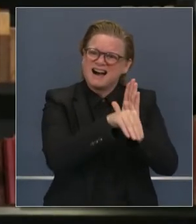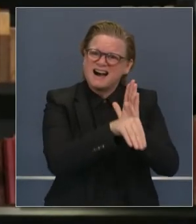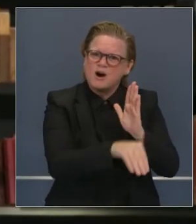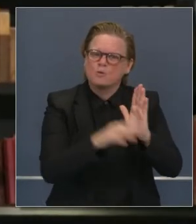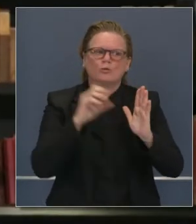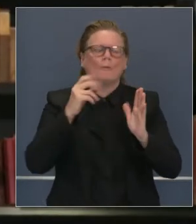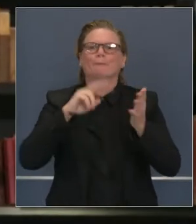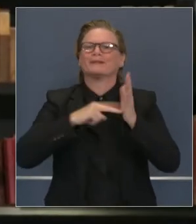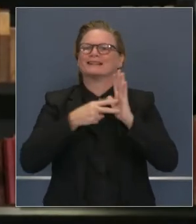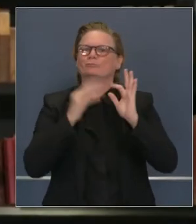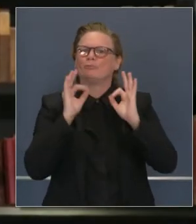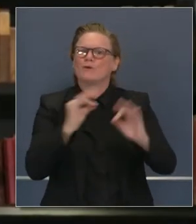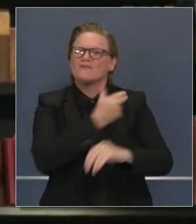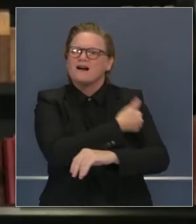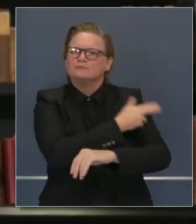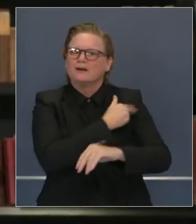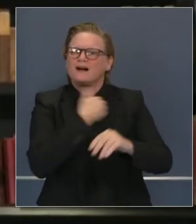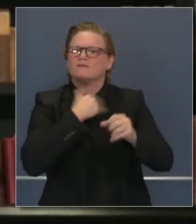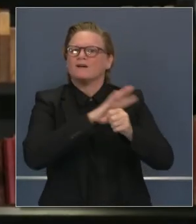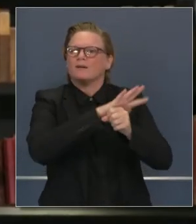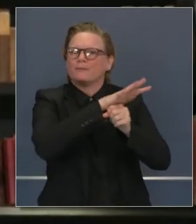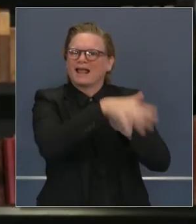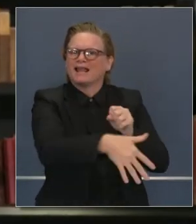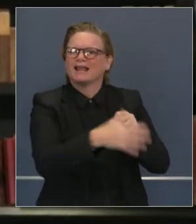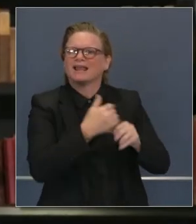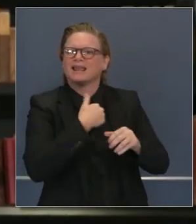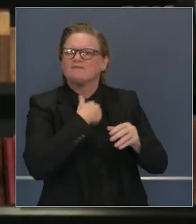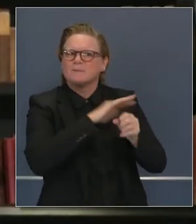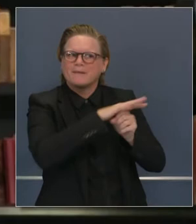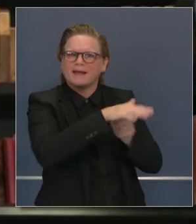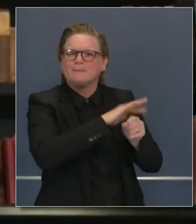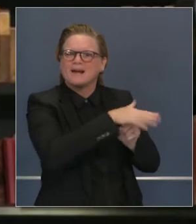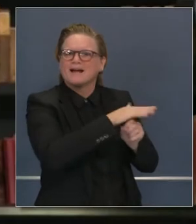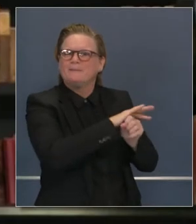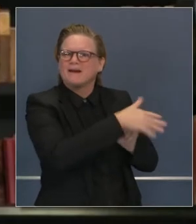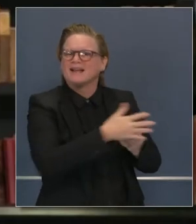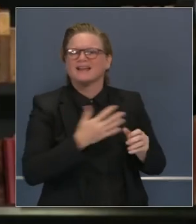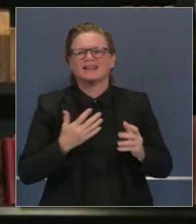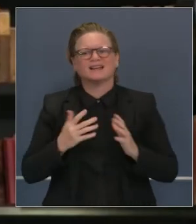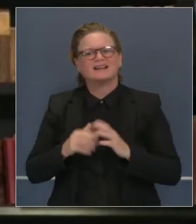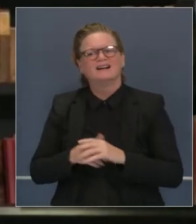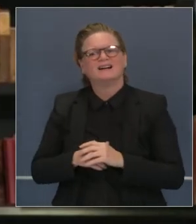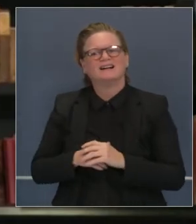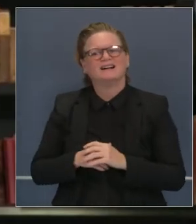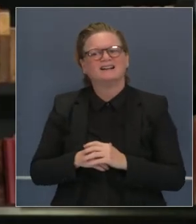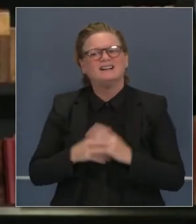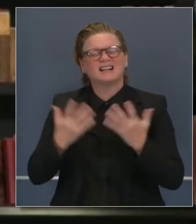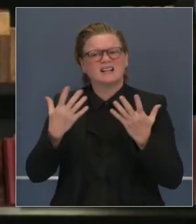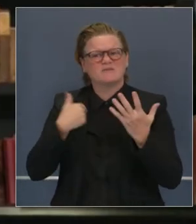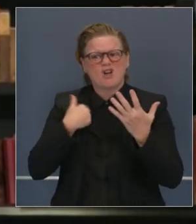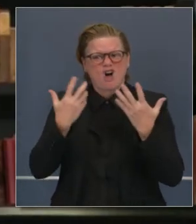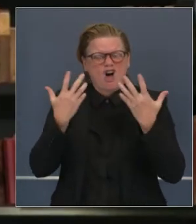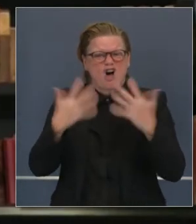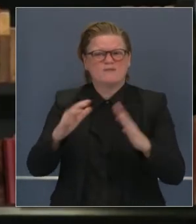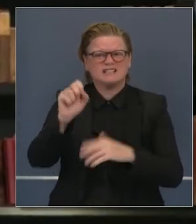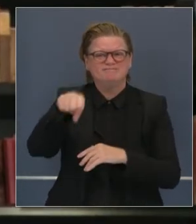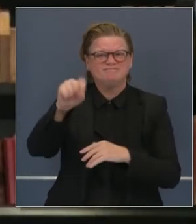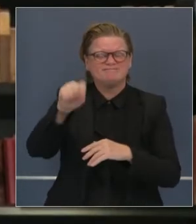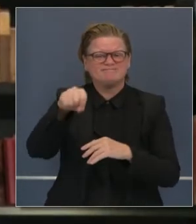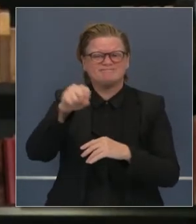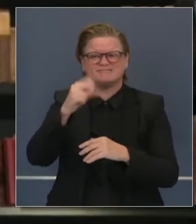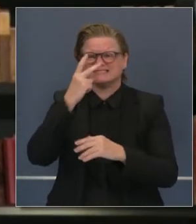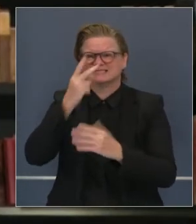Es importante notar que muchos hospitales ya están suspendiendo cirugías selectivas.